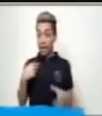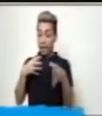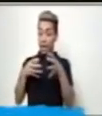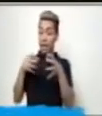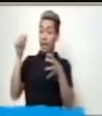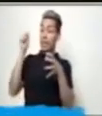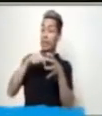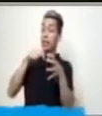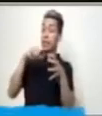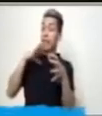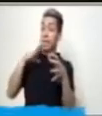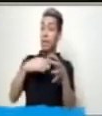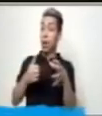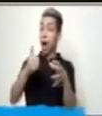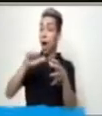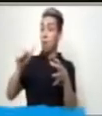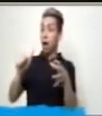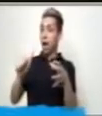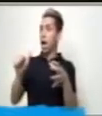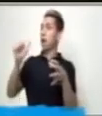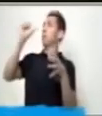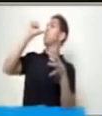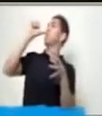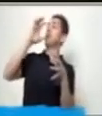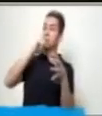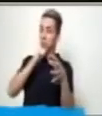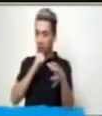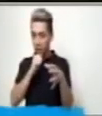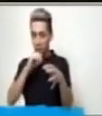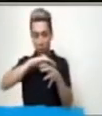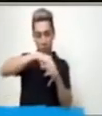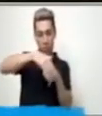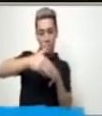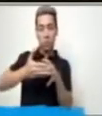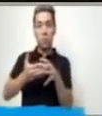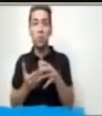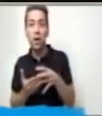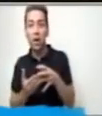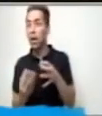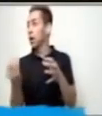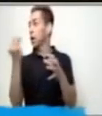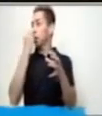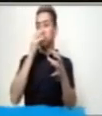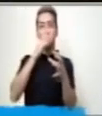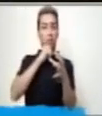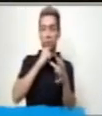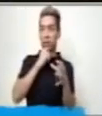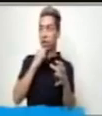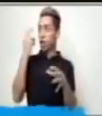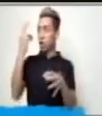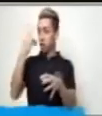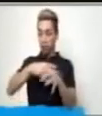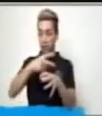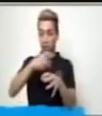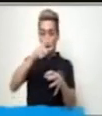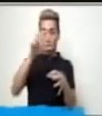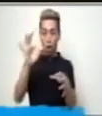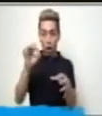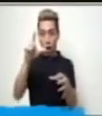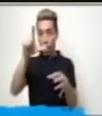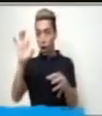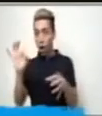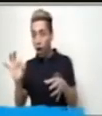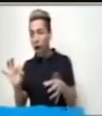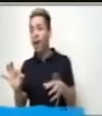carne y no la como. Si dos veces dices co, mi nombre encontrarás. ¿Quién soy?